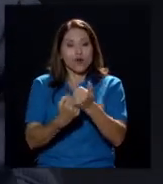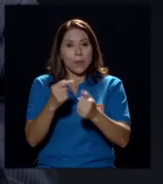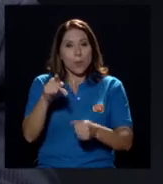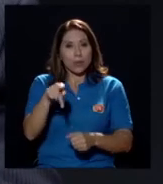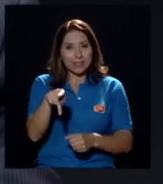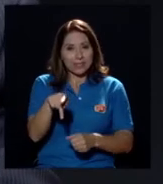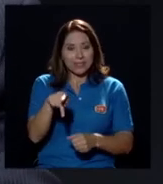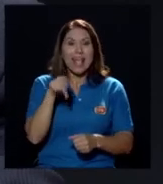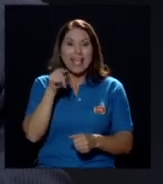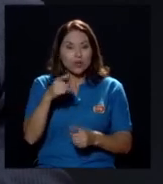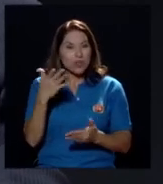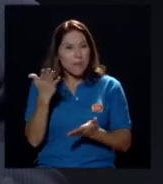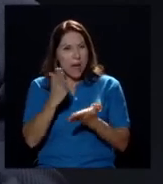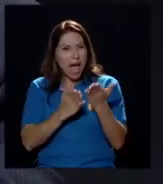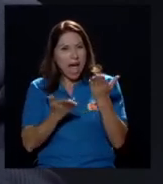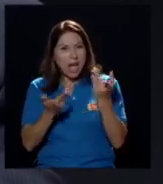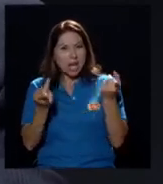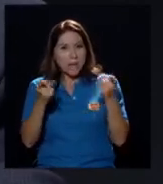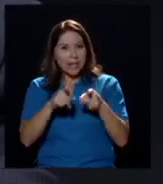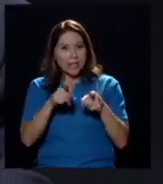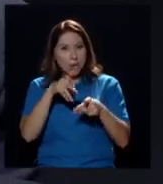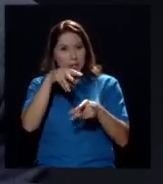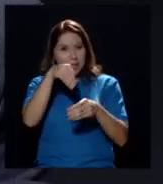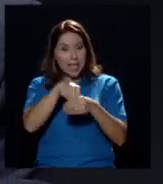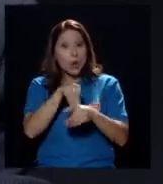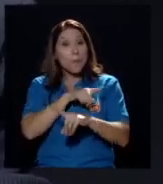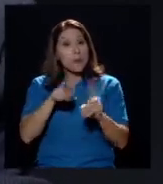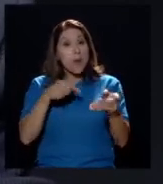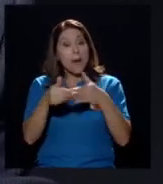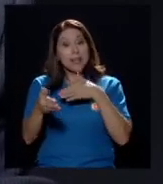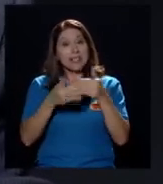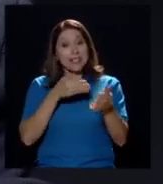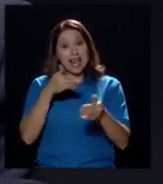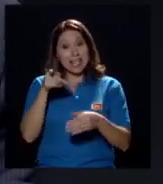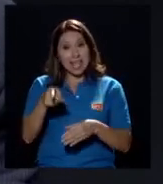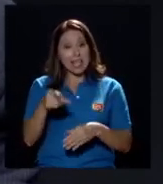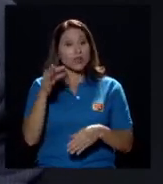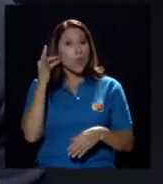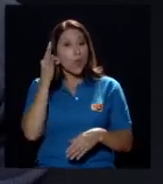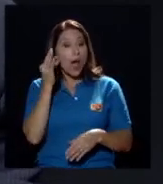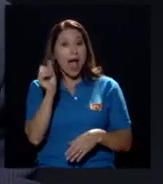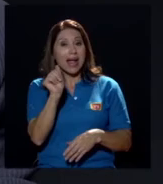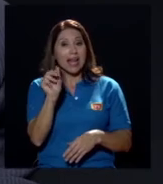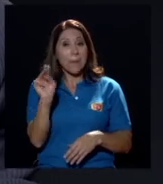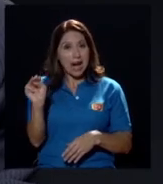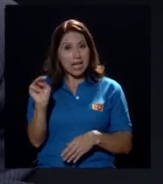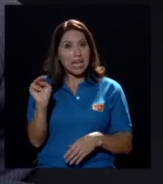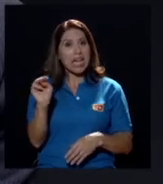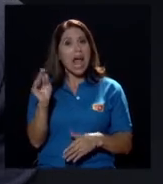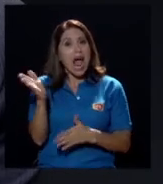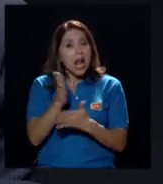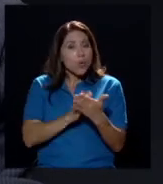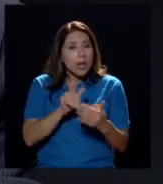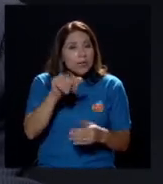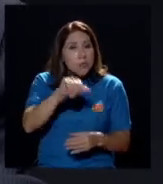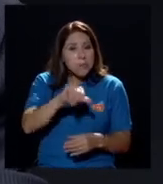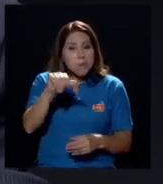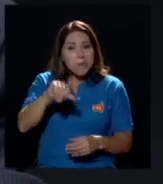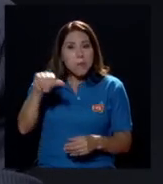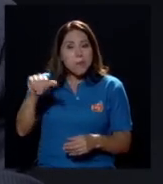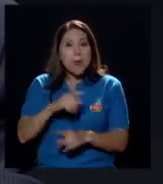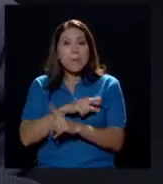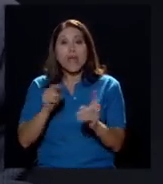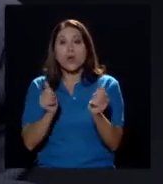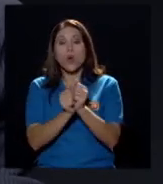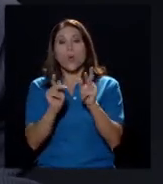a pesar de todo eso Merkel salió es verdad con pérdidas pero con partido más fuerte y